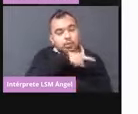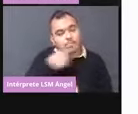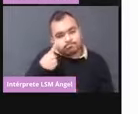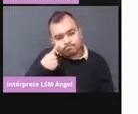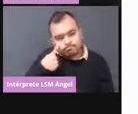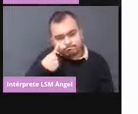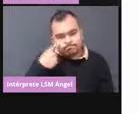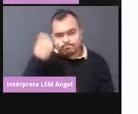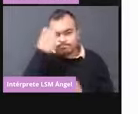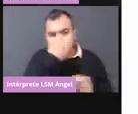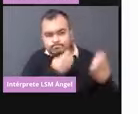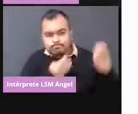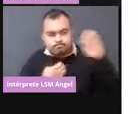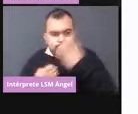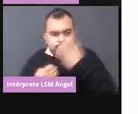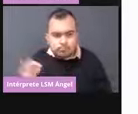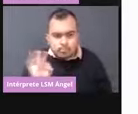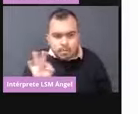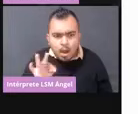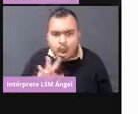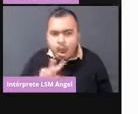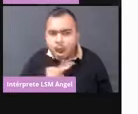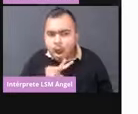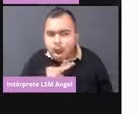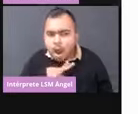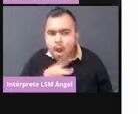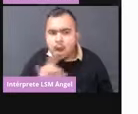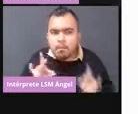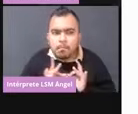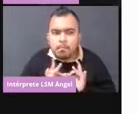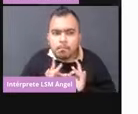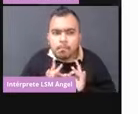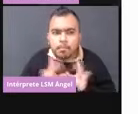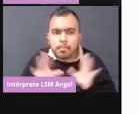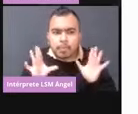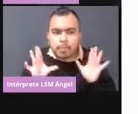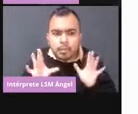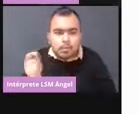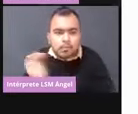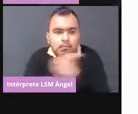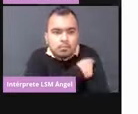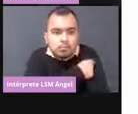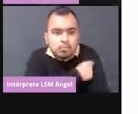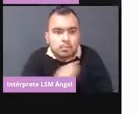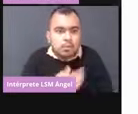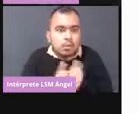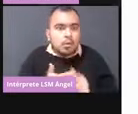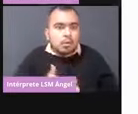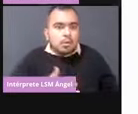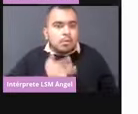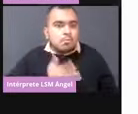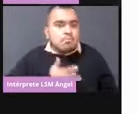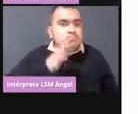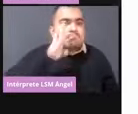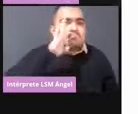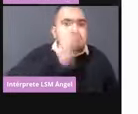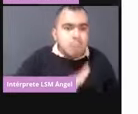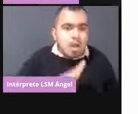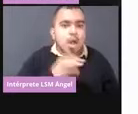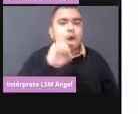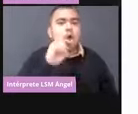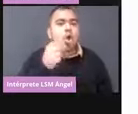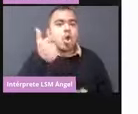si tienen en ese momento una reacción adversa, qué reacción, si hay alguna reacción grave.